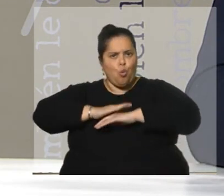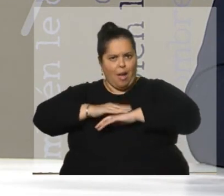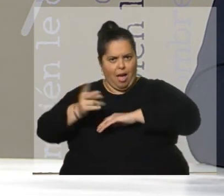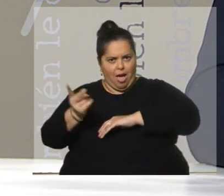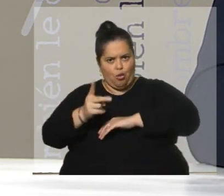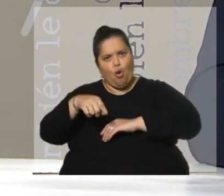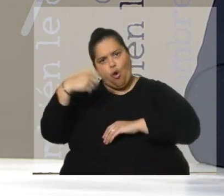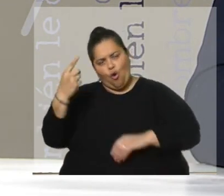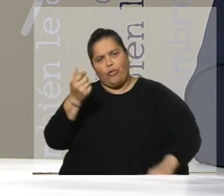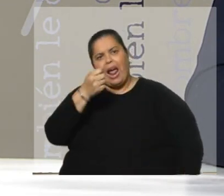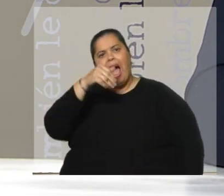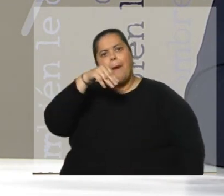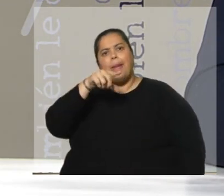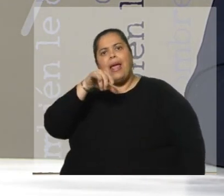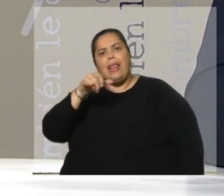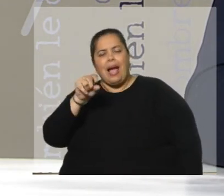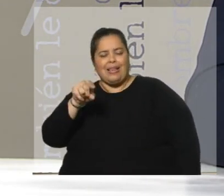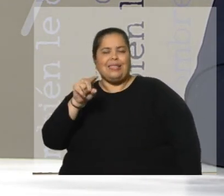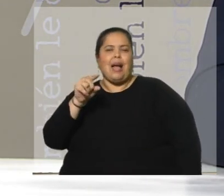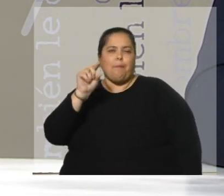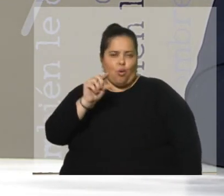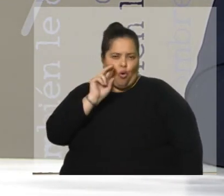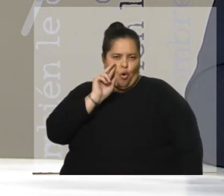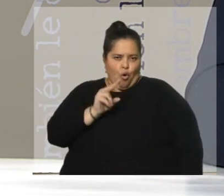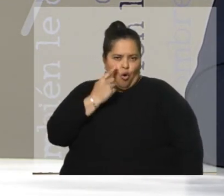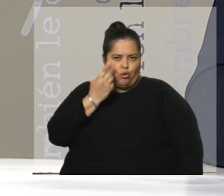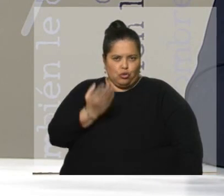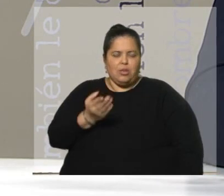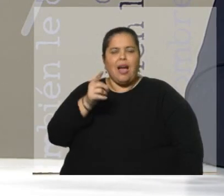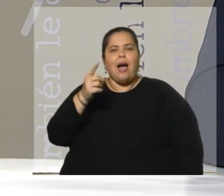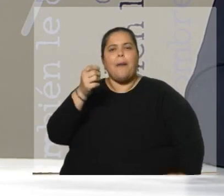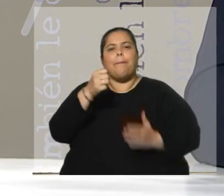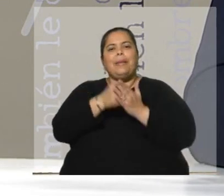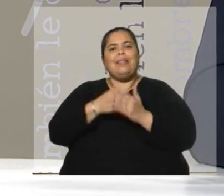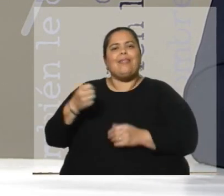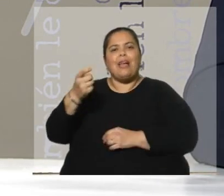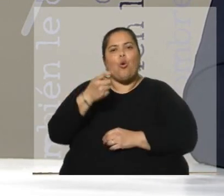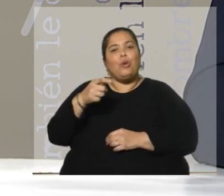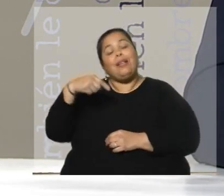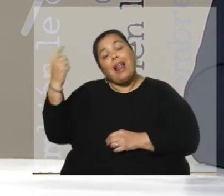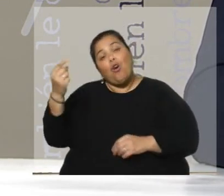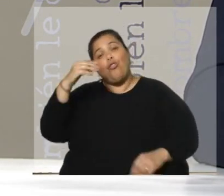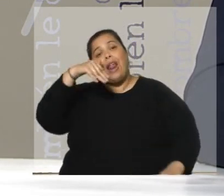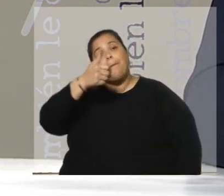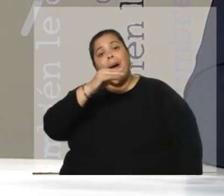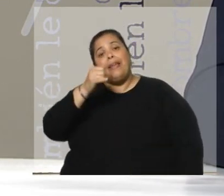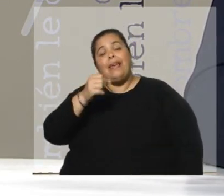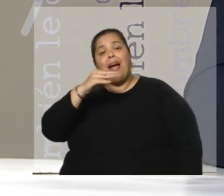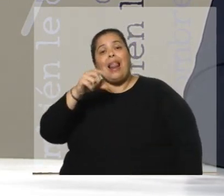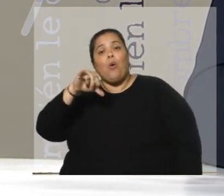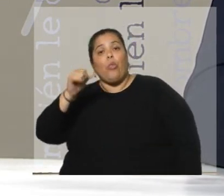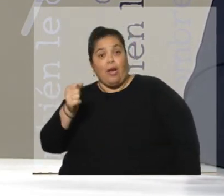Casal, menos conocida, una militante del Partido Comunista y María Claudia García de Gelma. Los cuerpos de las dos primeras,